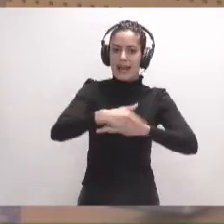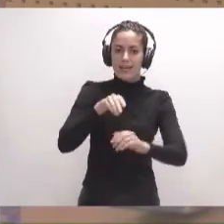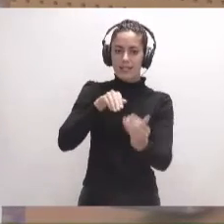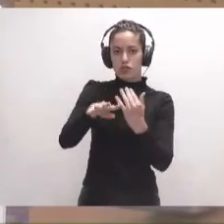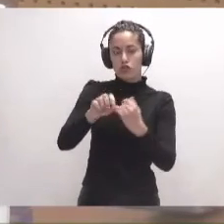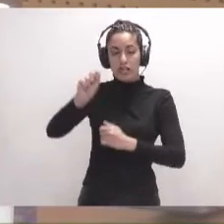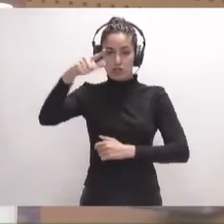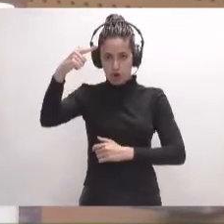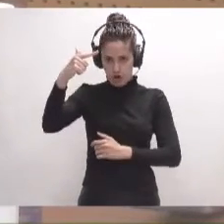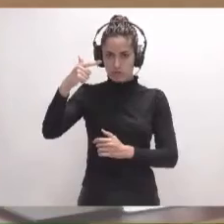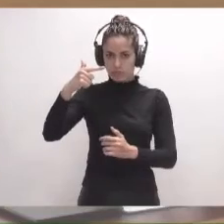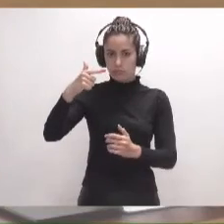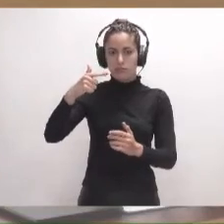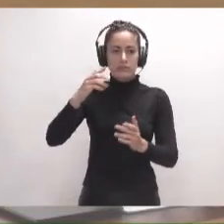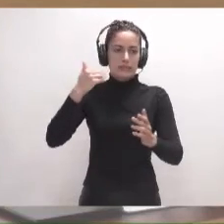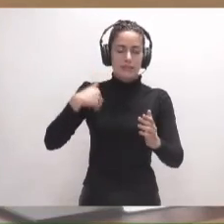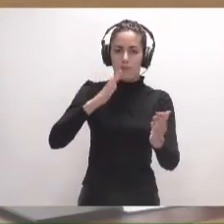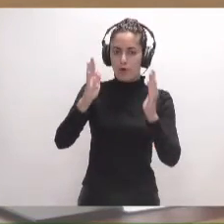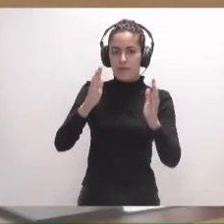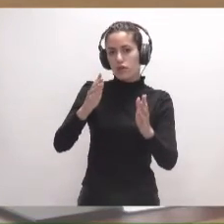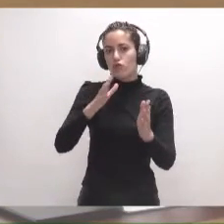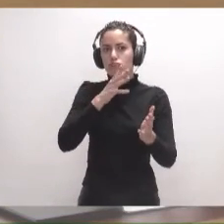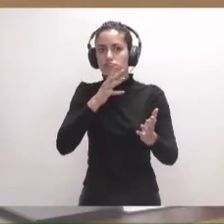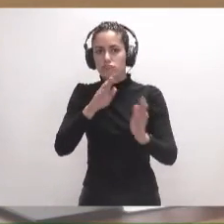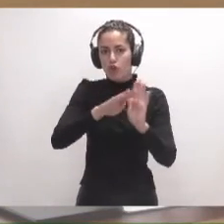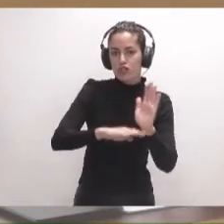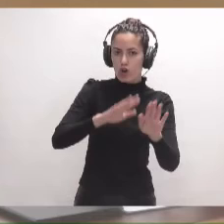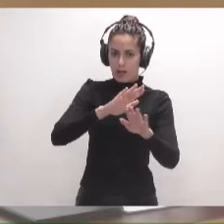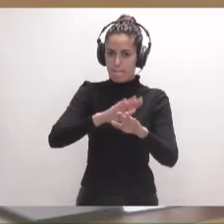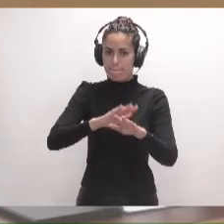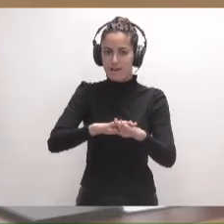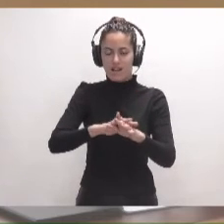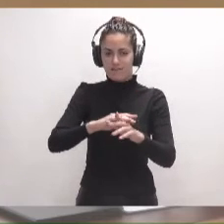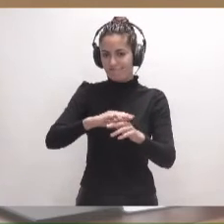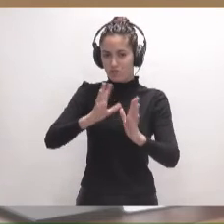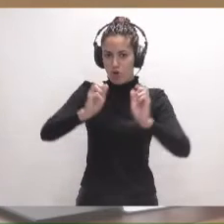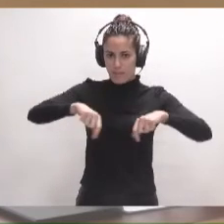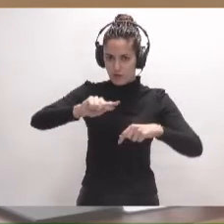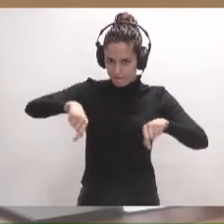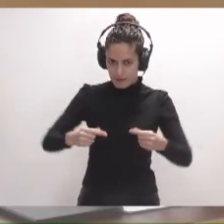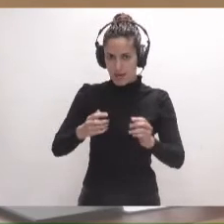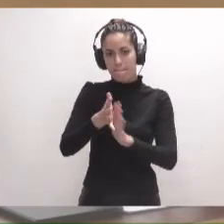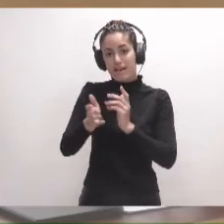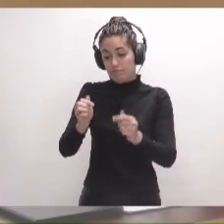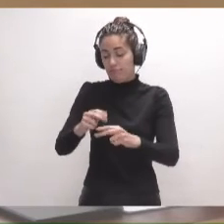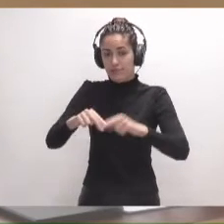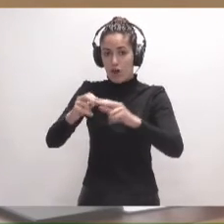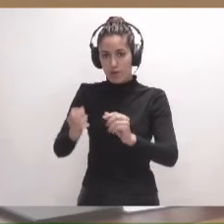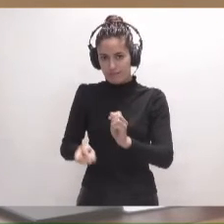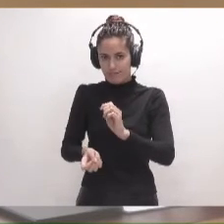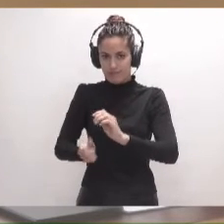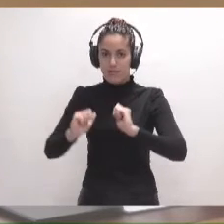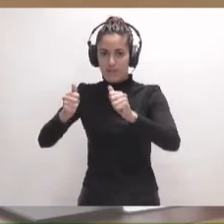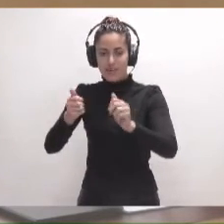TF226, en el momento en que se den los condicionantes para poder firmar el convenio y empezar a la licitación de la obra, se hará la